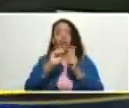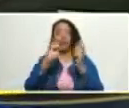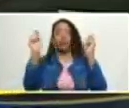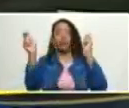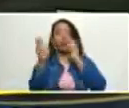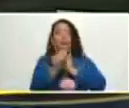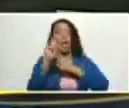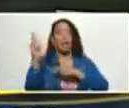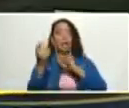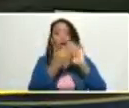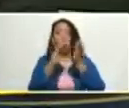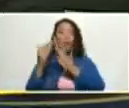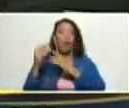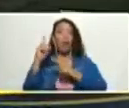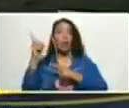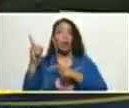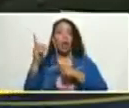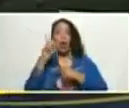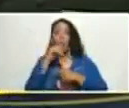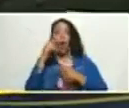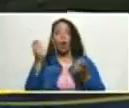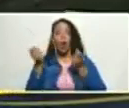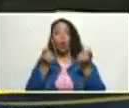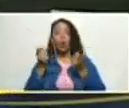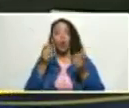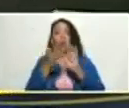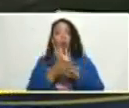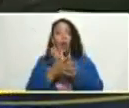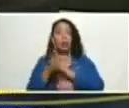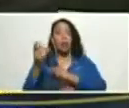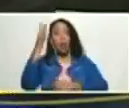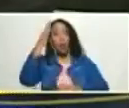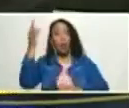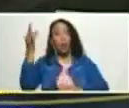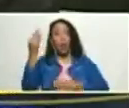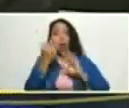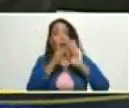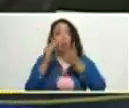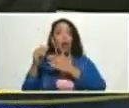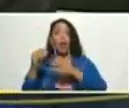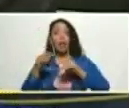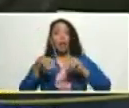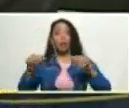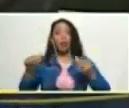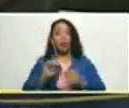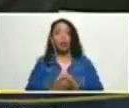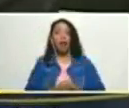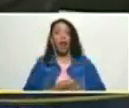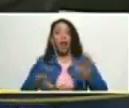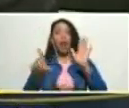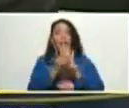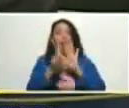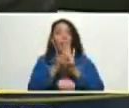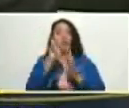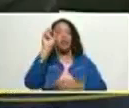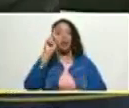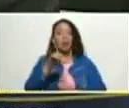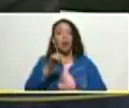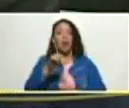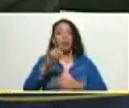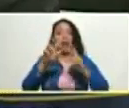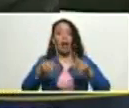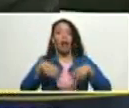regulado cómo se articulan esas comunas con los consejos comunales y con el territorio la ley también de